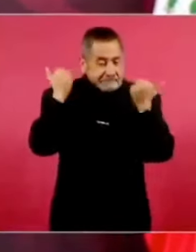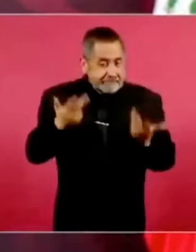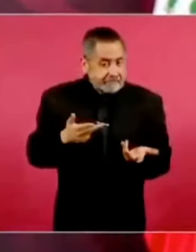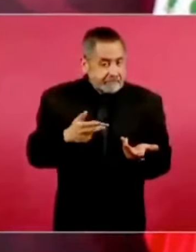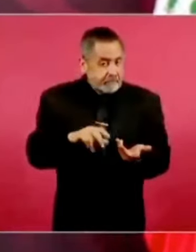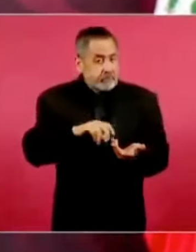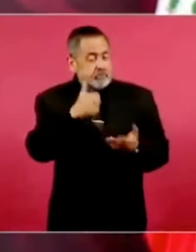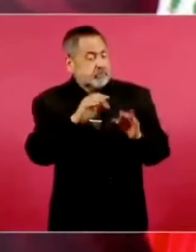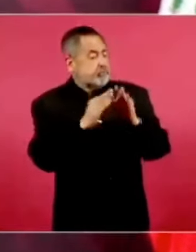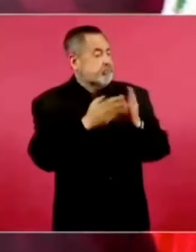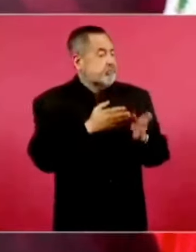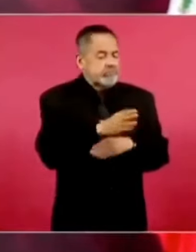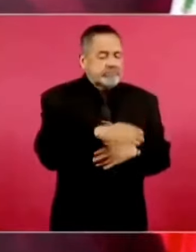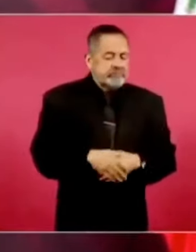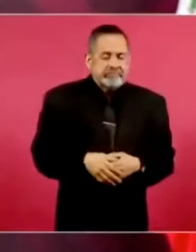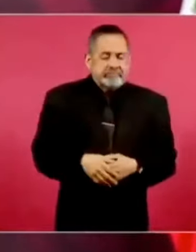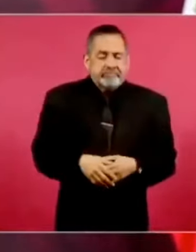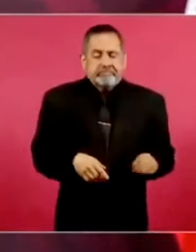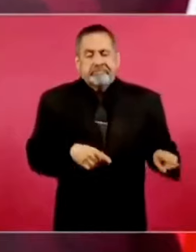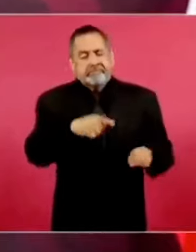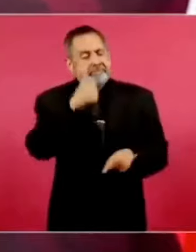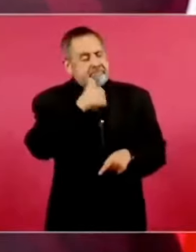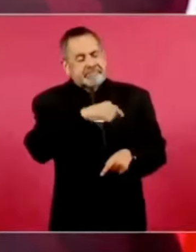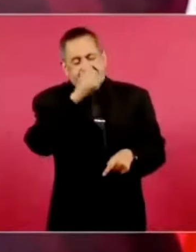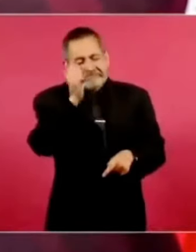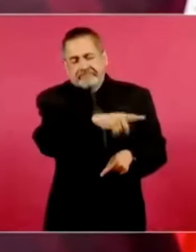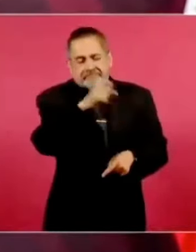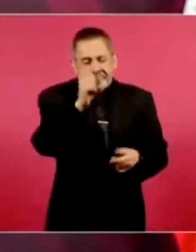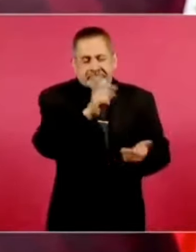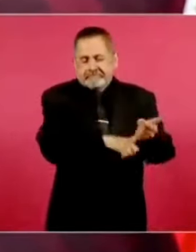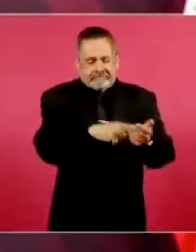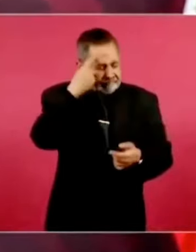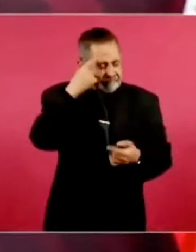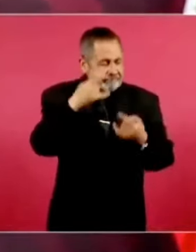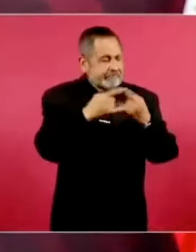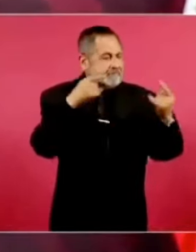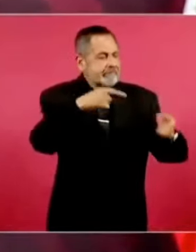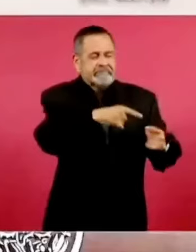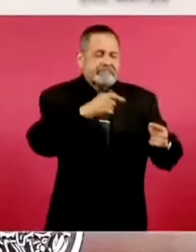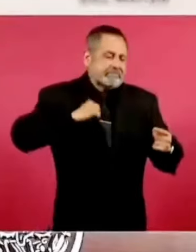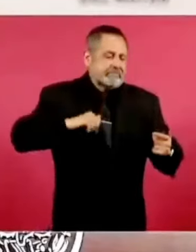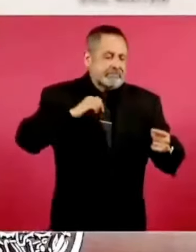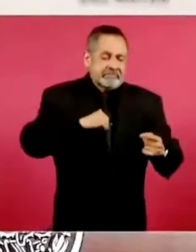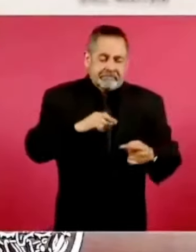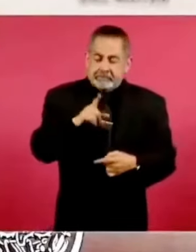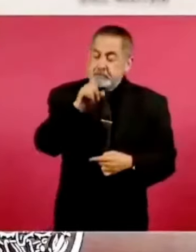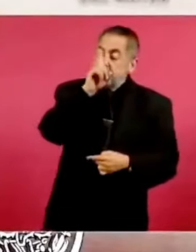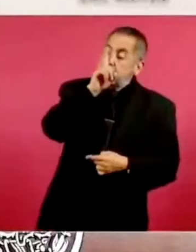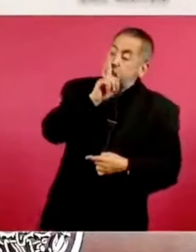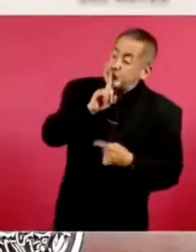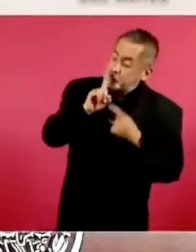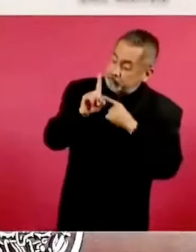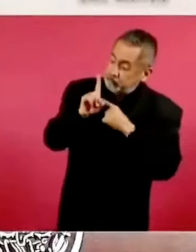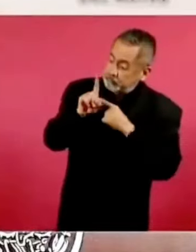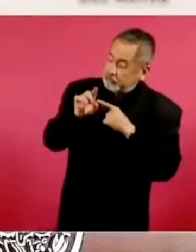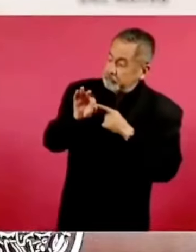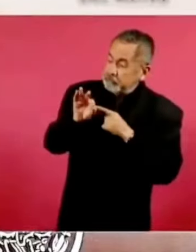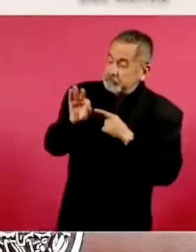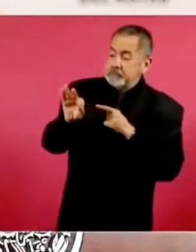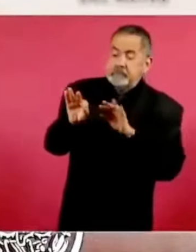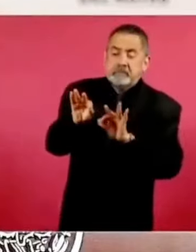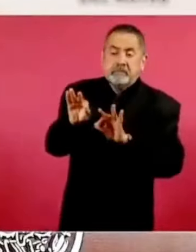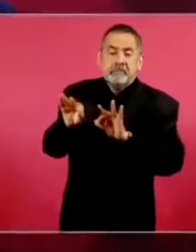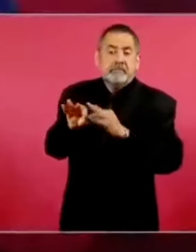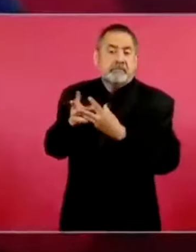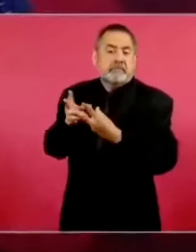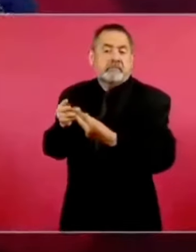que aplicar la vieja receta de Goebbels de que una mentira así se repite muchas